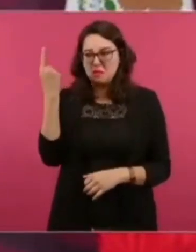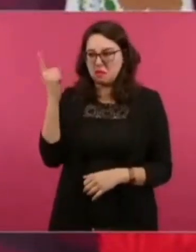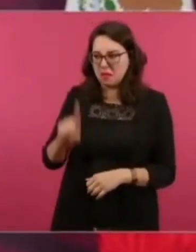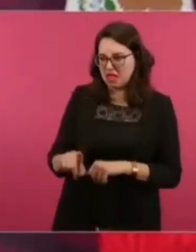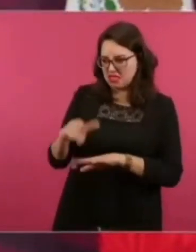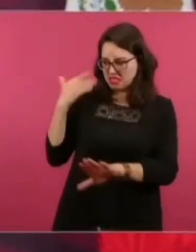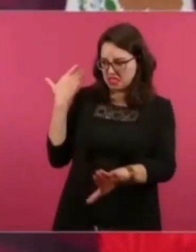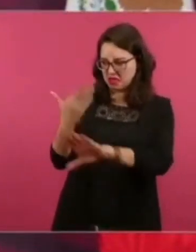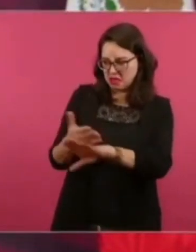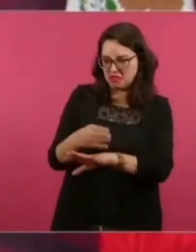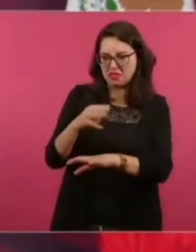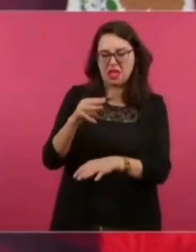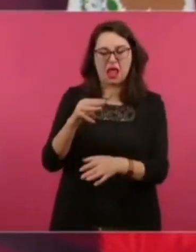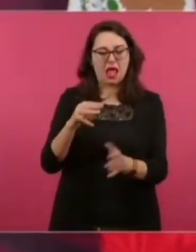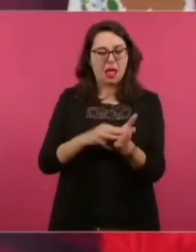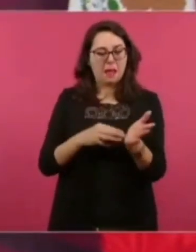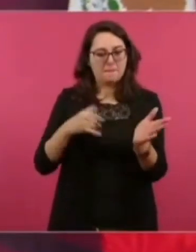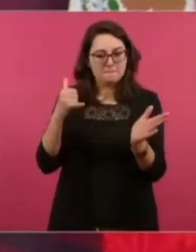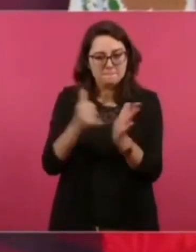mayos,